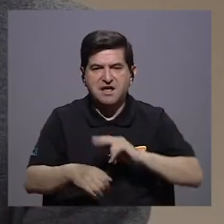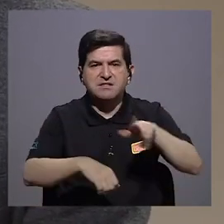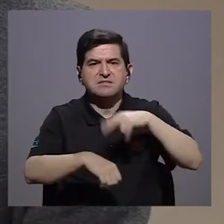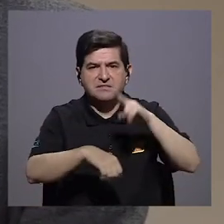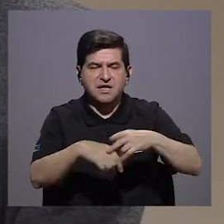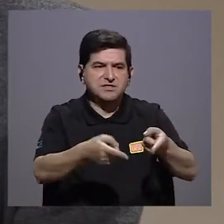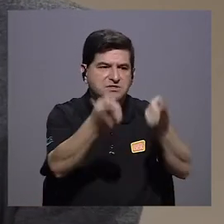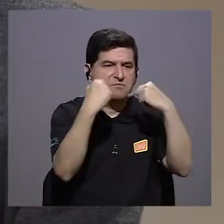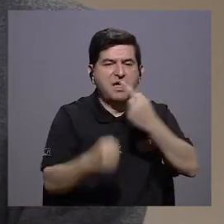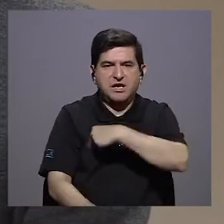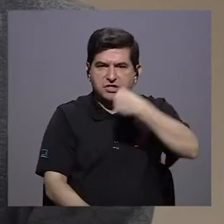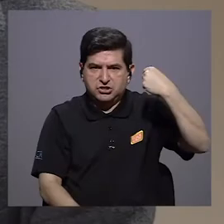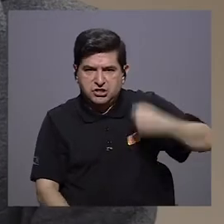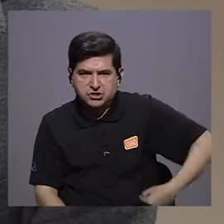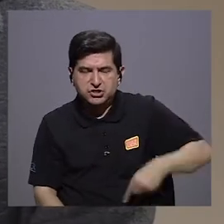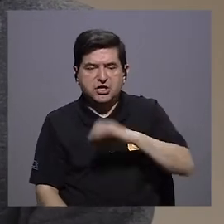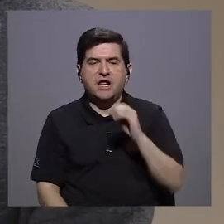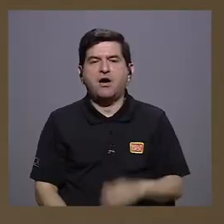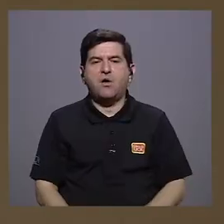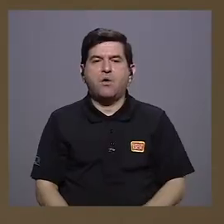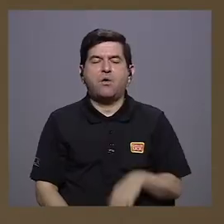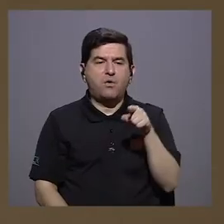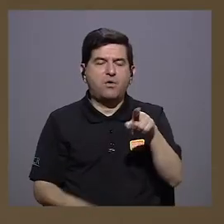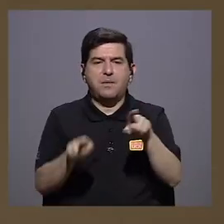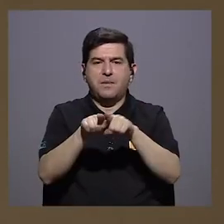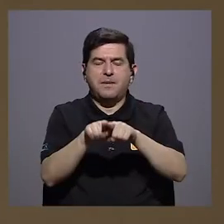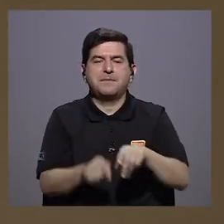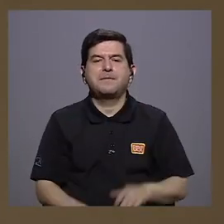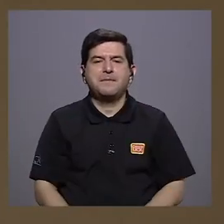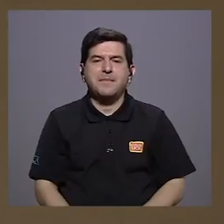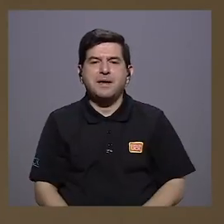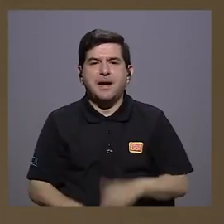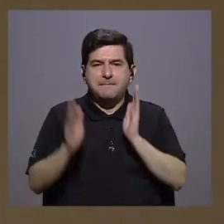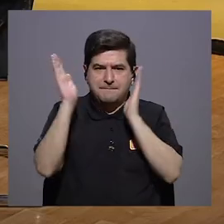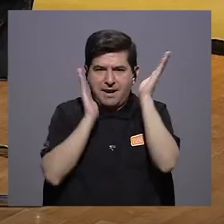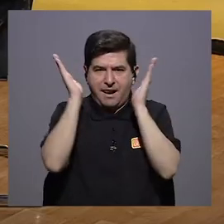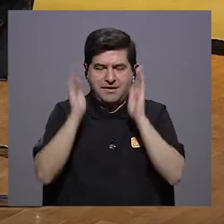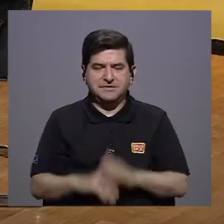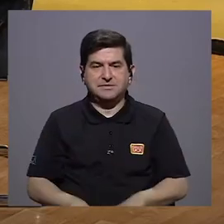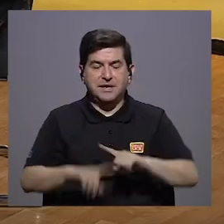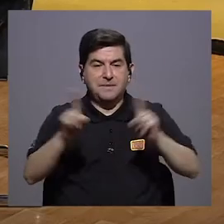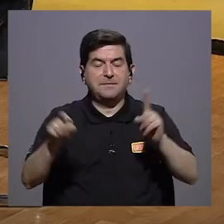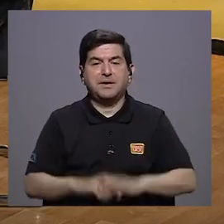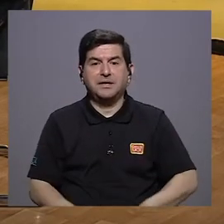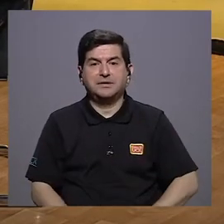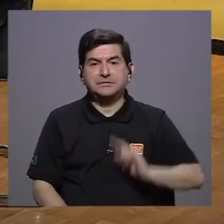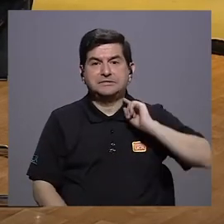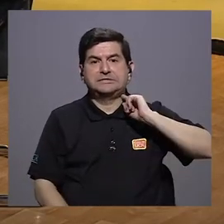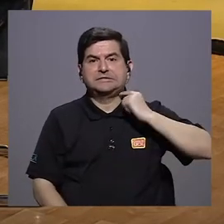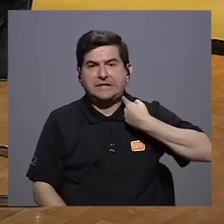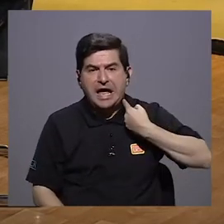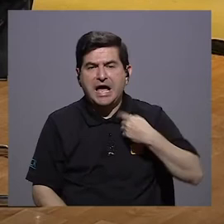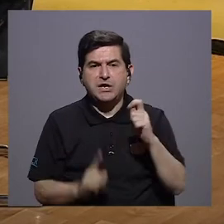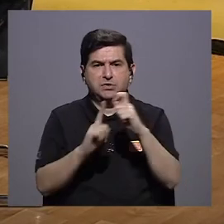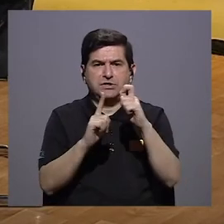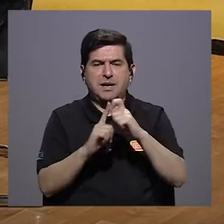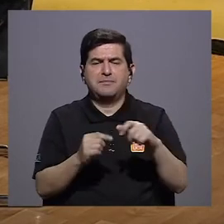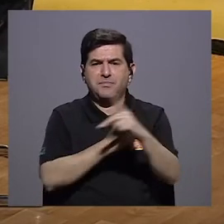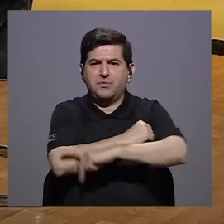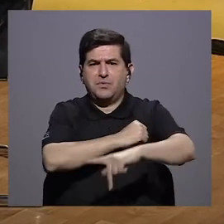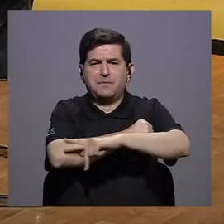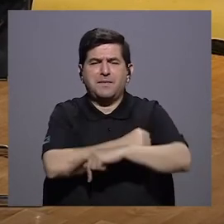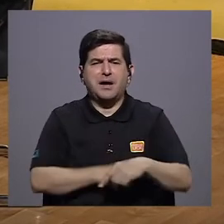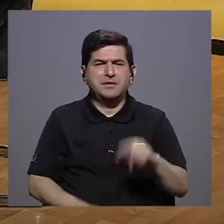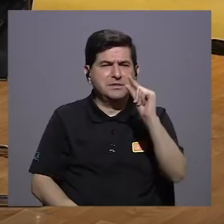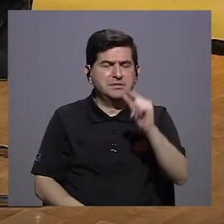general que vienen de China o de Malasia. Y ellos todos los días cruzan la frontera porque es muy caro vivir en Singapur. Y Singapur es un país muy pequeño. Uno puede